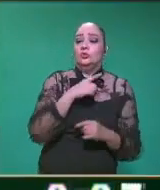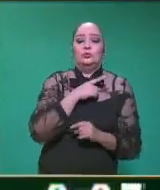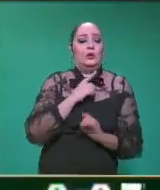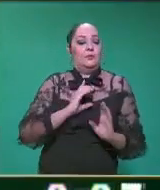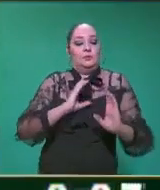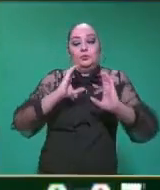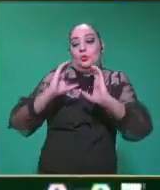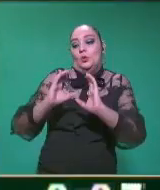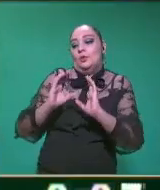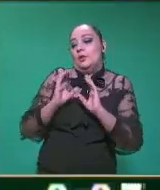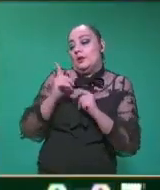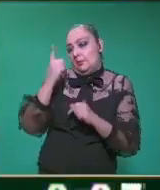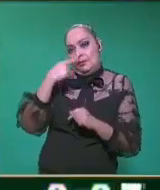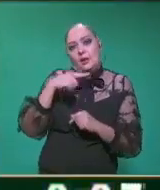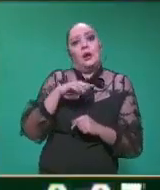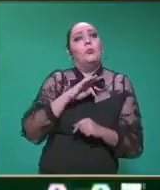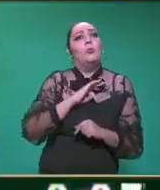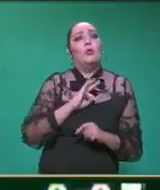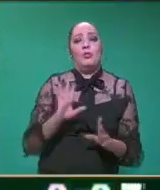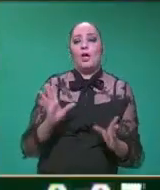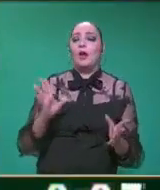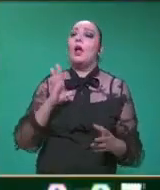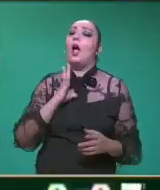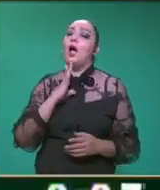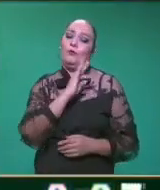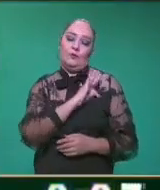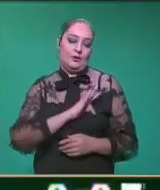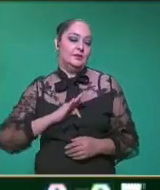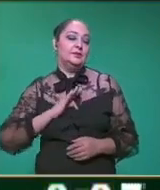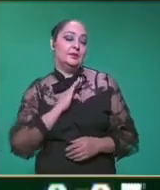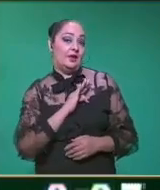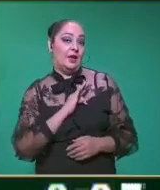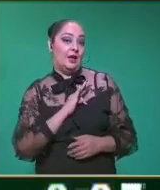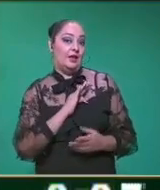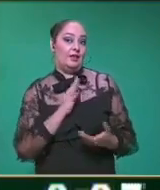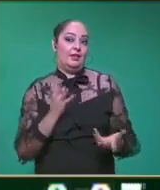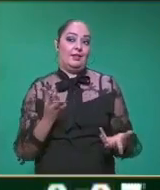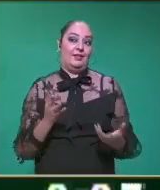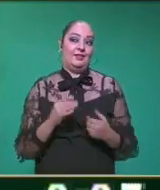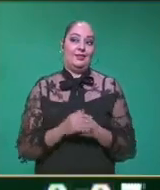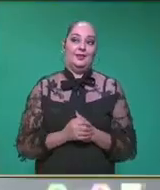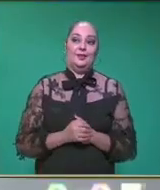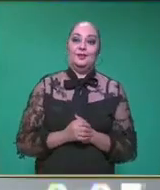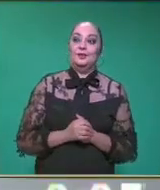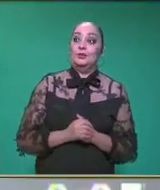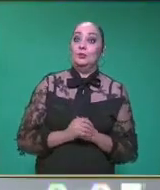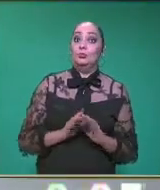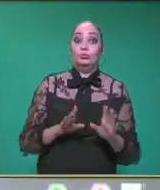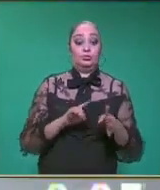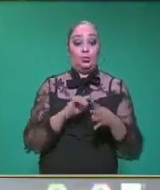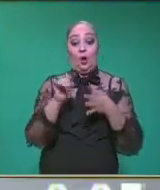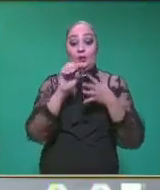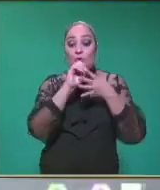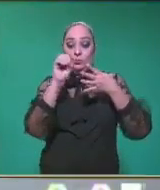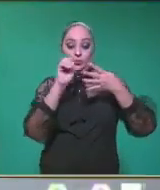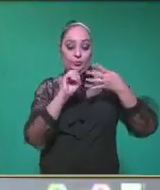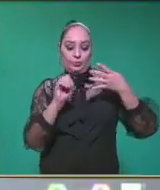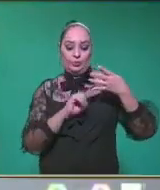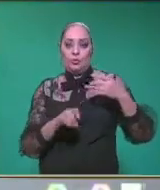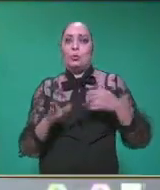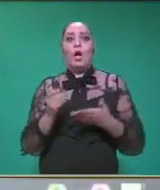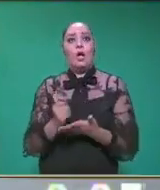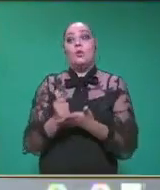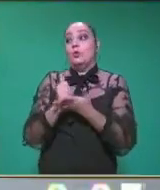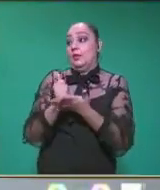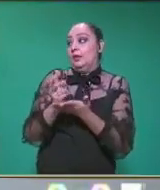cuidar. Para poder felicidad. Entonces. Nos salieron cuatro estrofas. Con la ayuda de